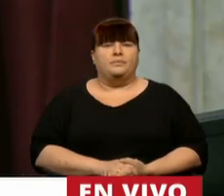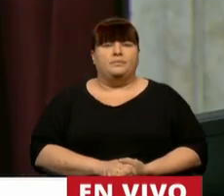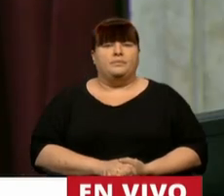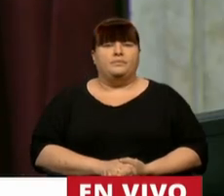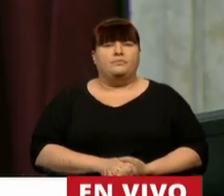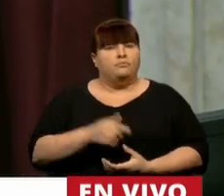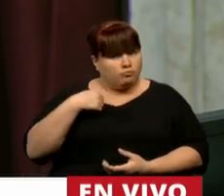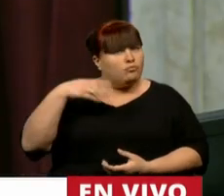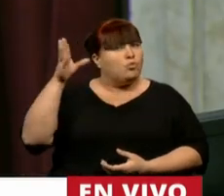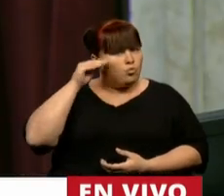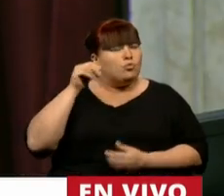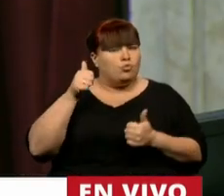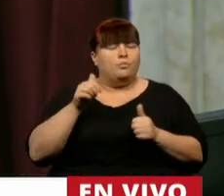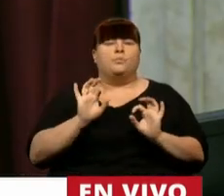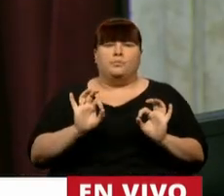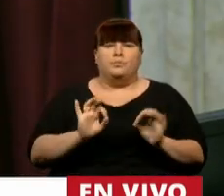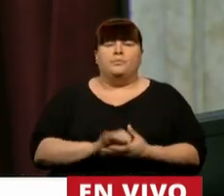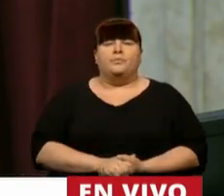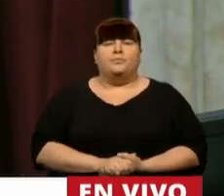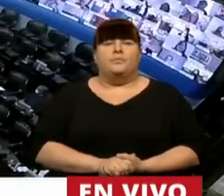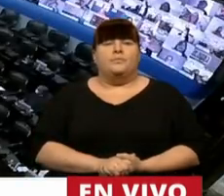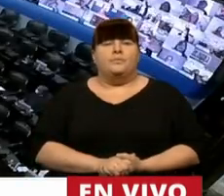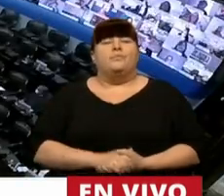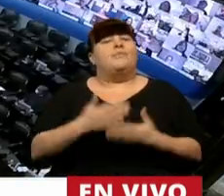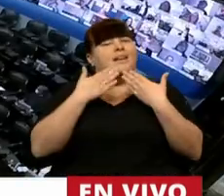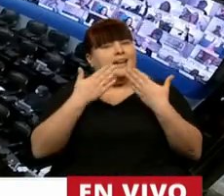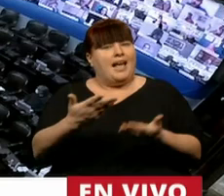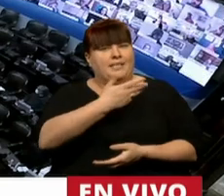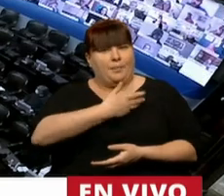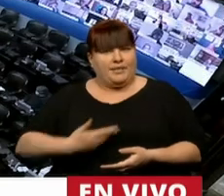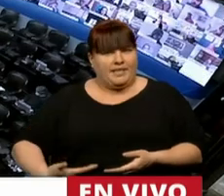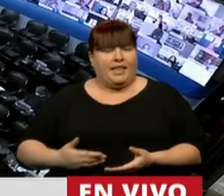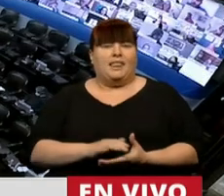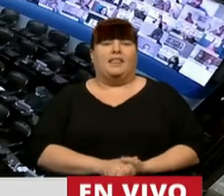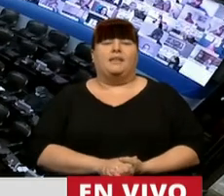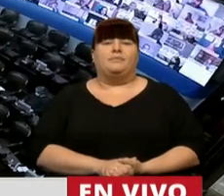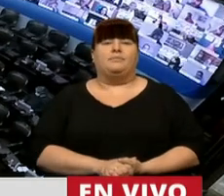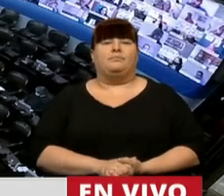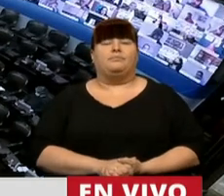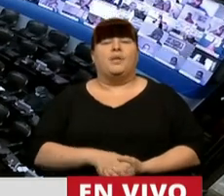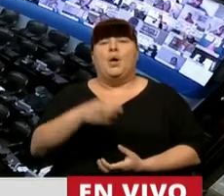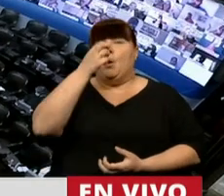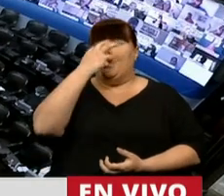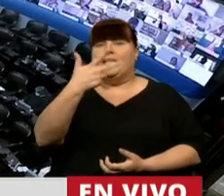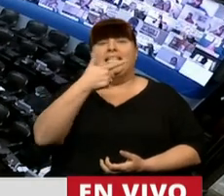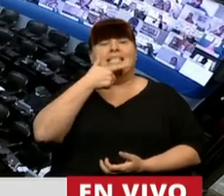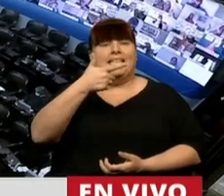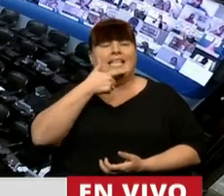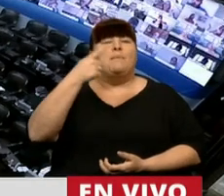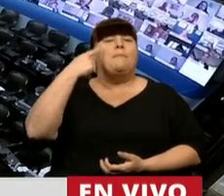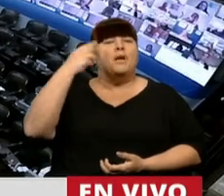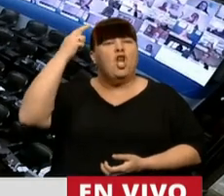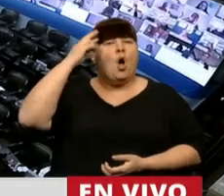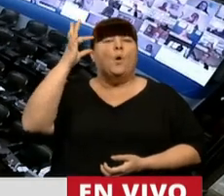La escuchamos. Bien. Gracias, señor presidente. El 23 de septiembre de